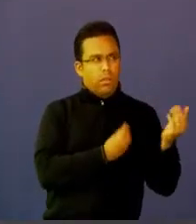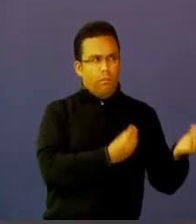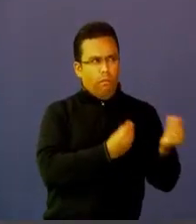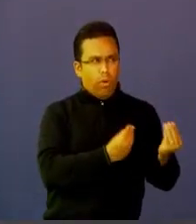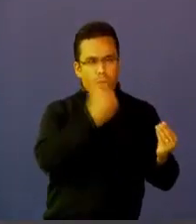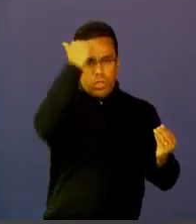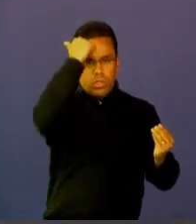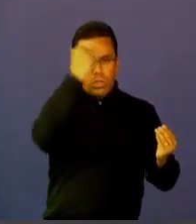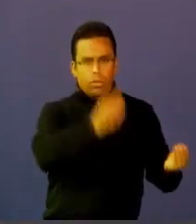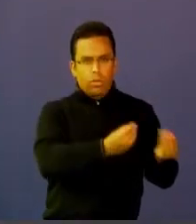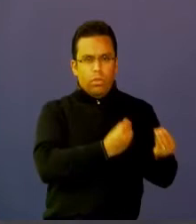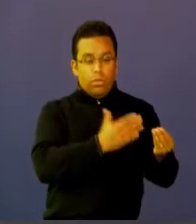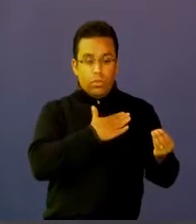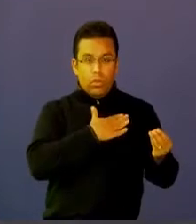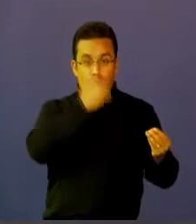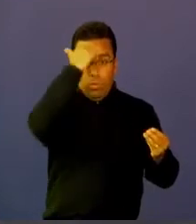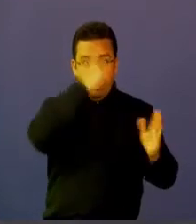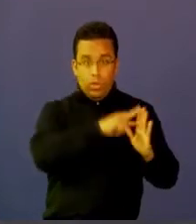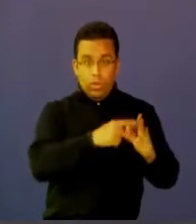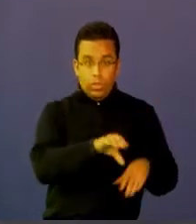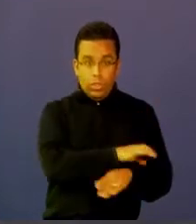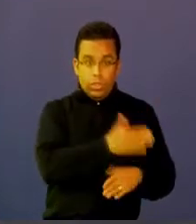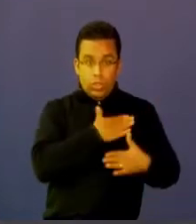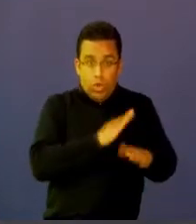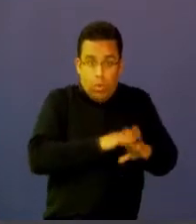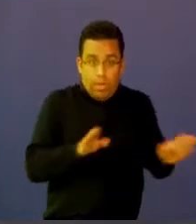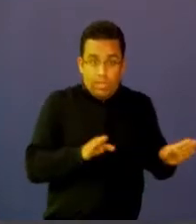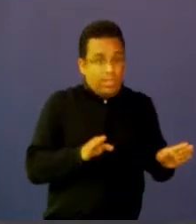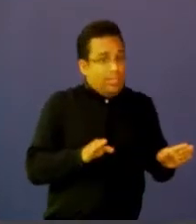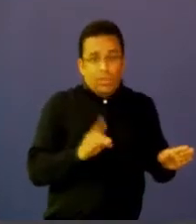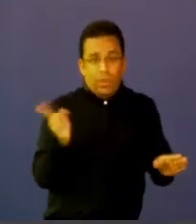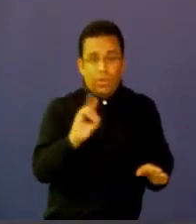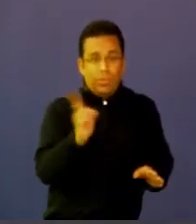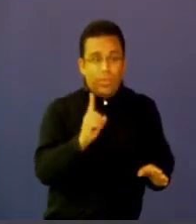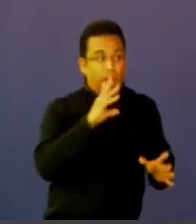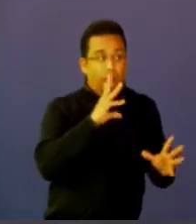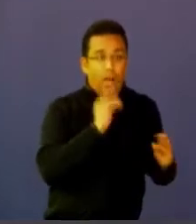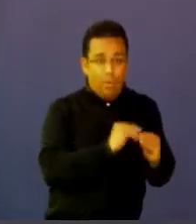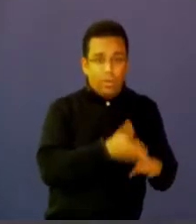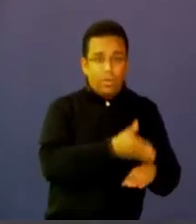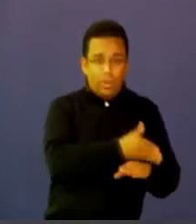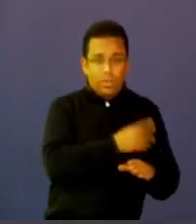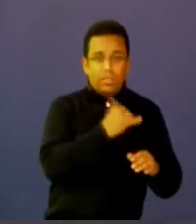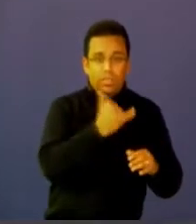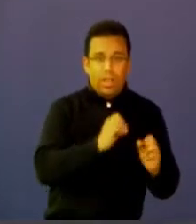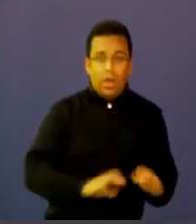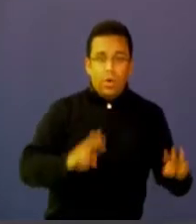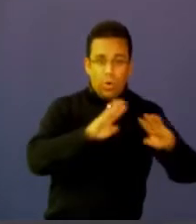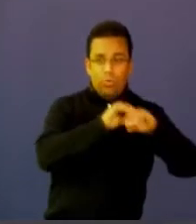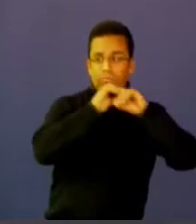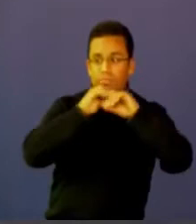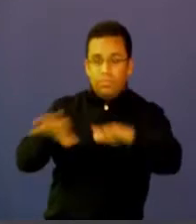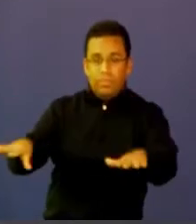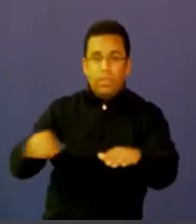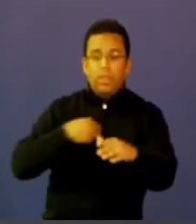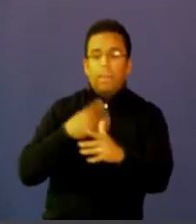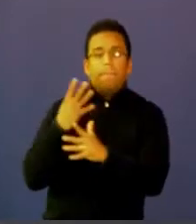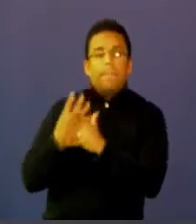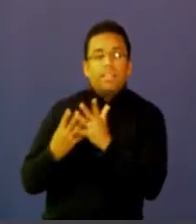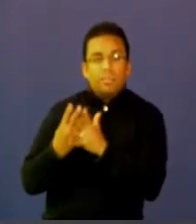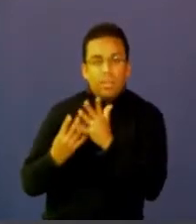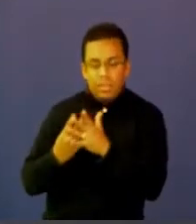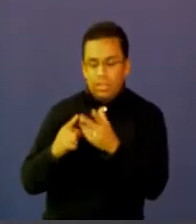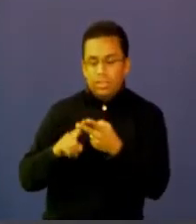ya no hablamos solo del docente de tecnología sino que fue un consenso que el currículo de la formación de licenciados en matemáticas